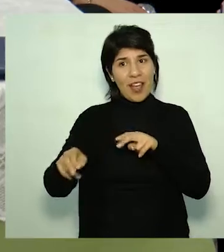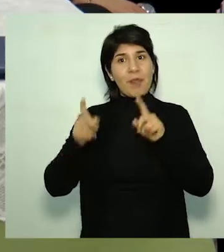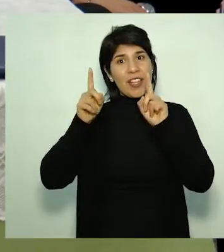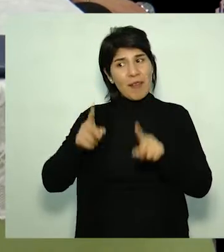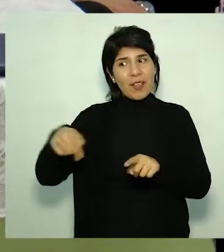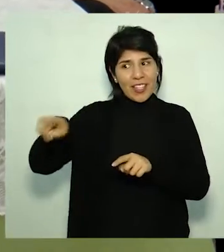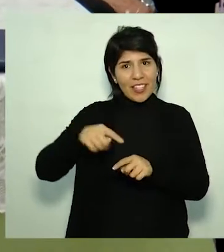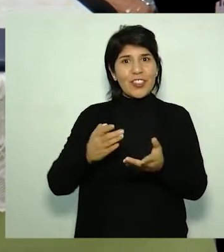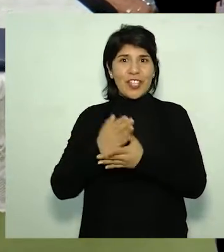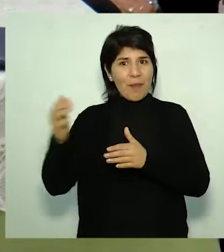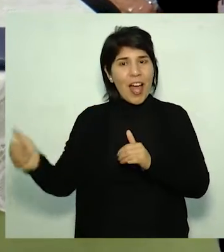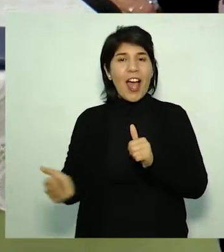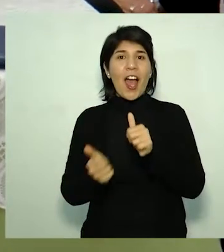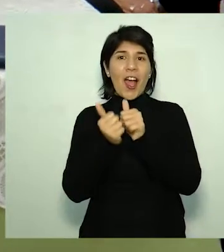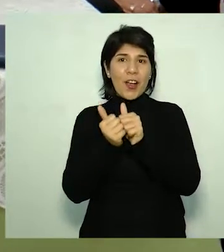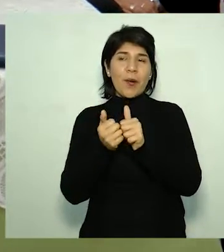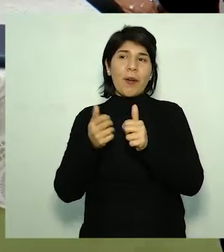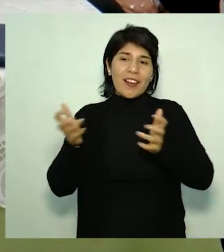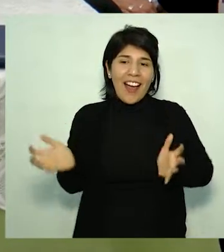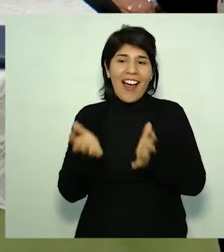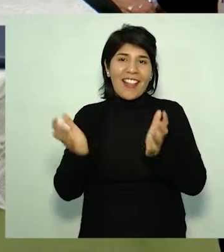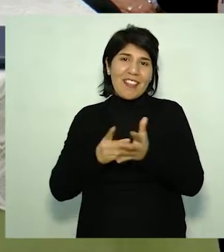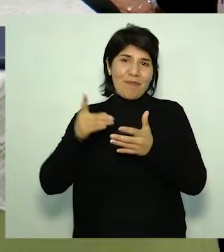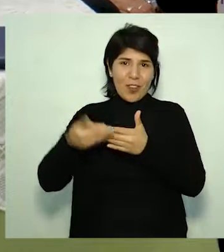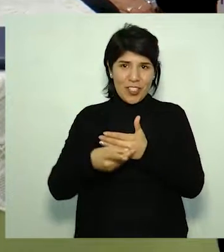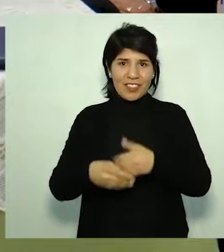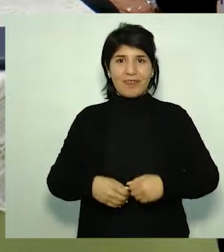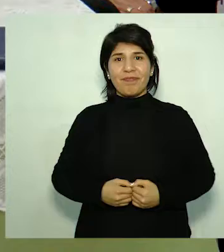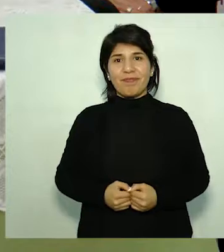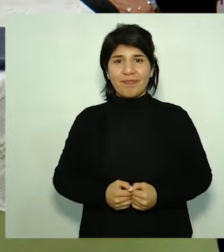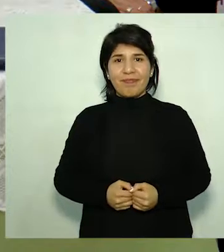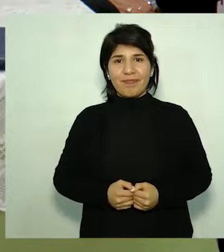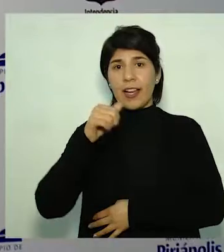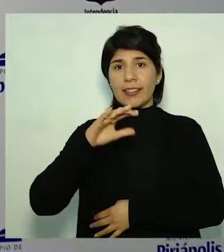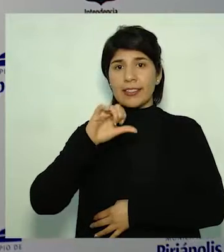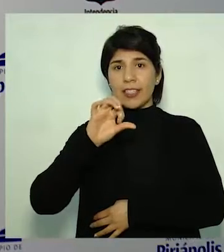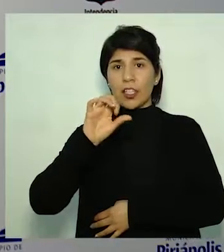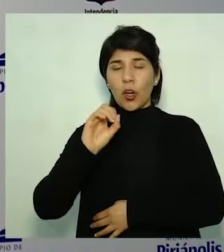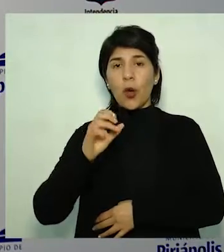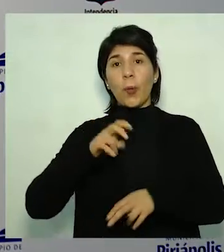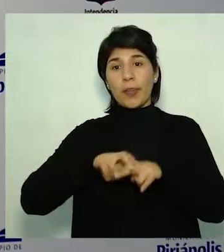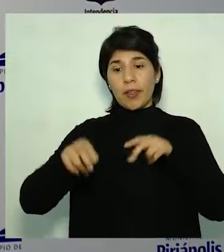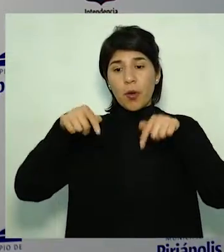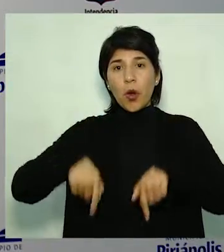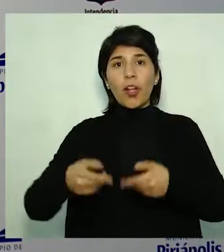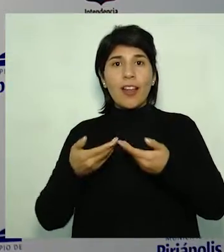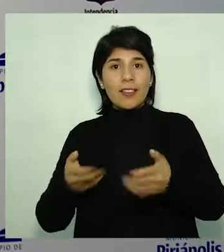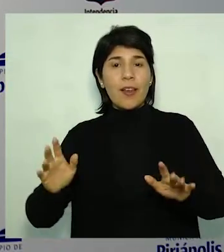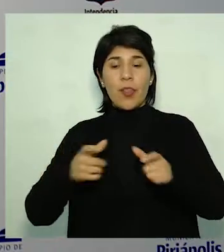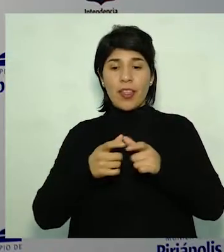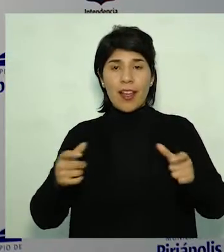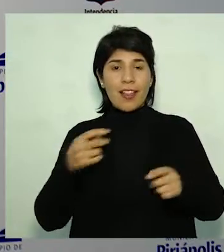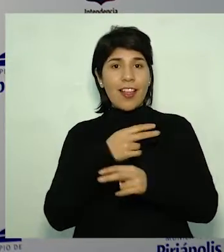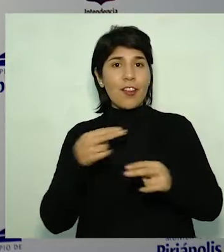Restaurantes de Piriápolis, que también nos están acompañando y empujando este proyecto. Bueno, estamos en el lanzamiento de la